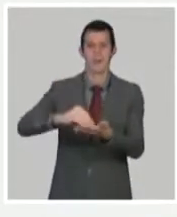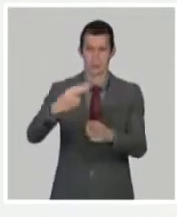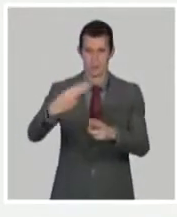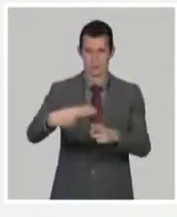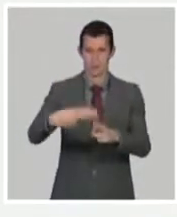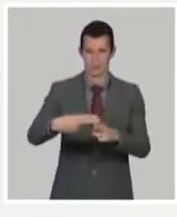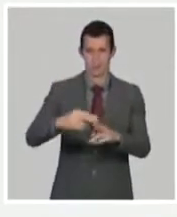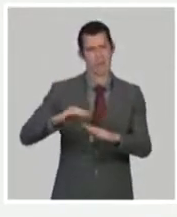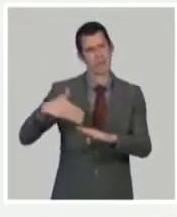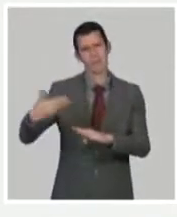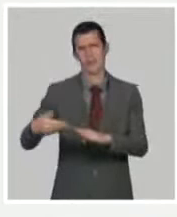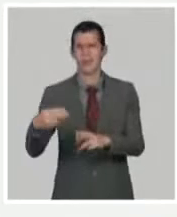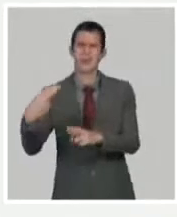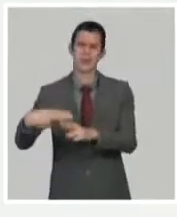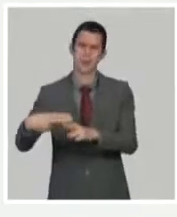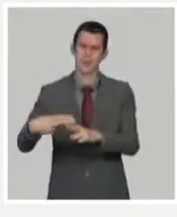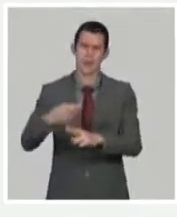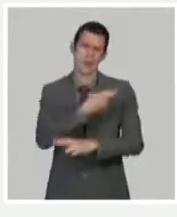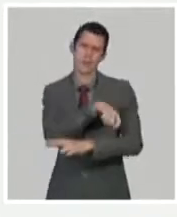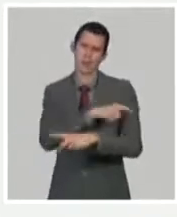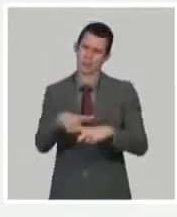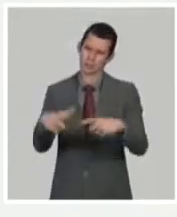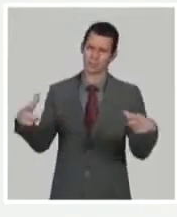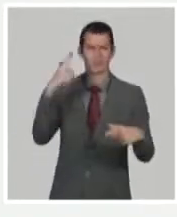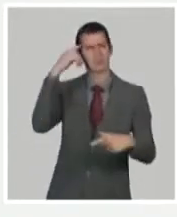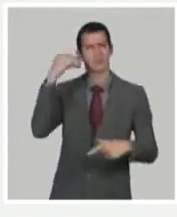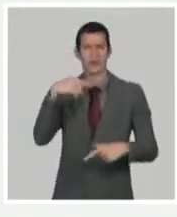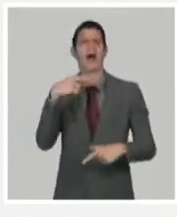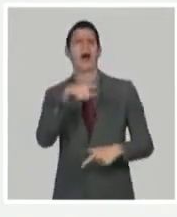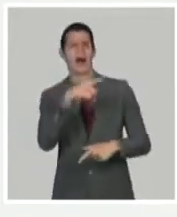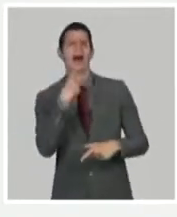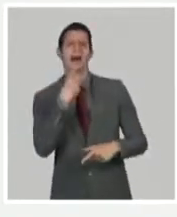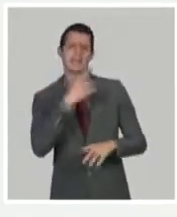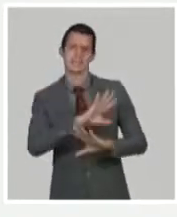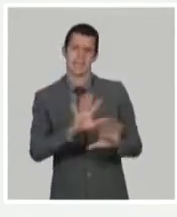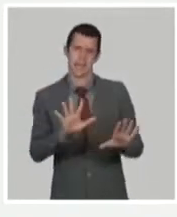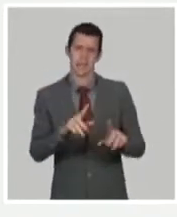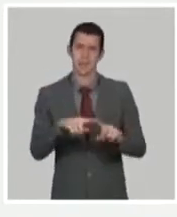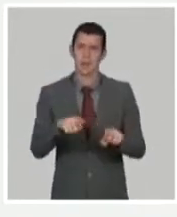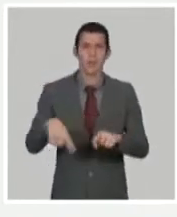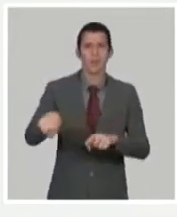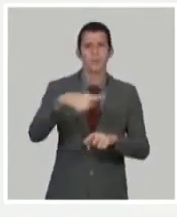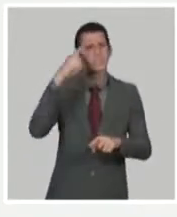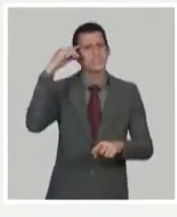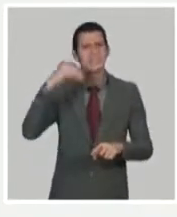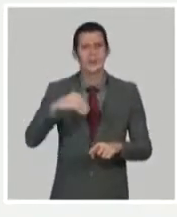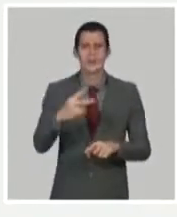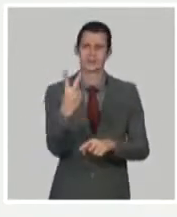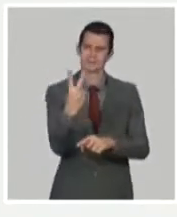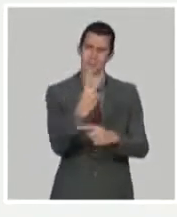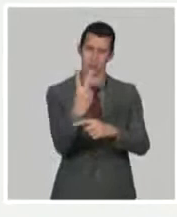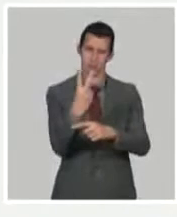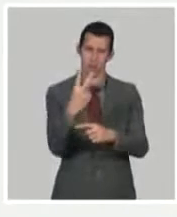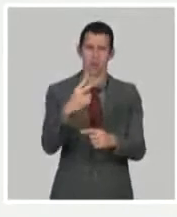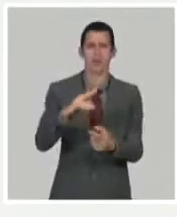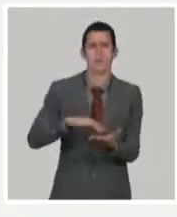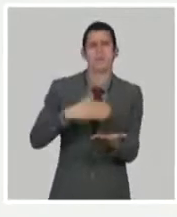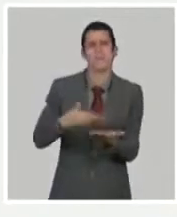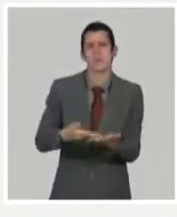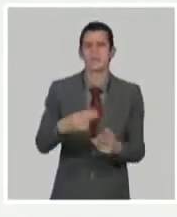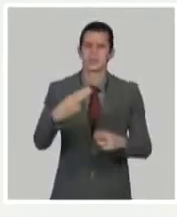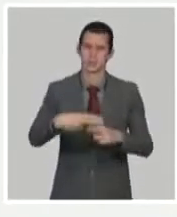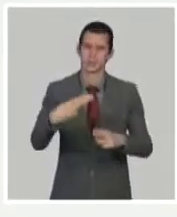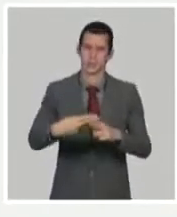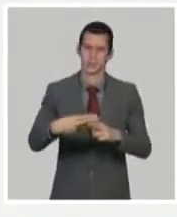aunque ciertamente ya la población identifica más los nombres de manvisa y aldala. Por eso yo voy a seguir usando estos nombres, ¿no?